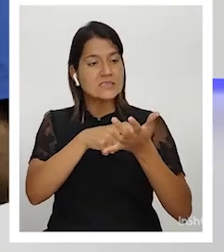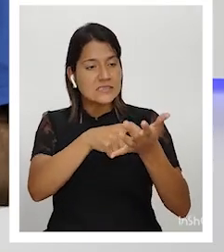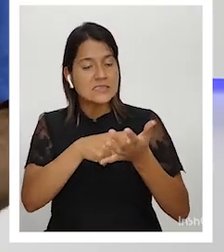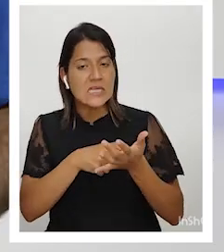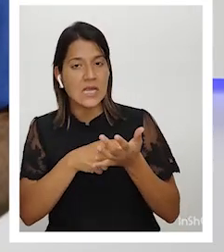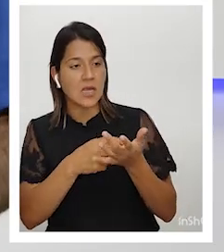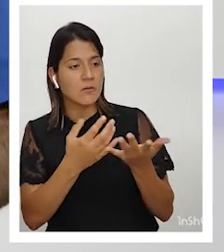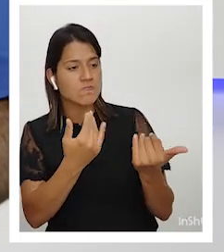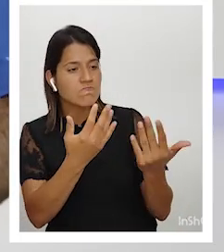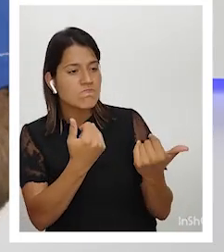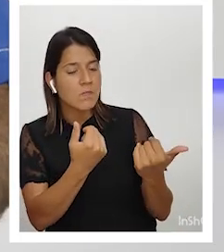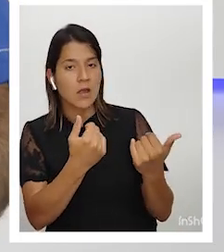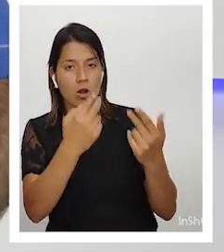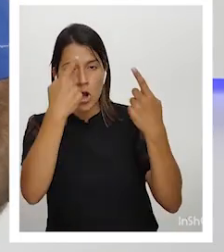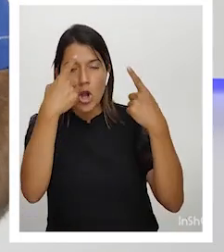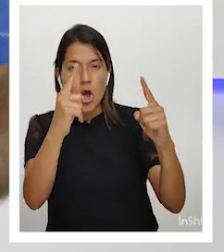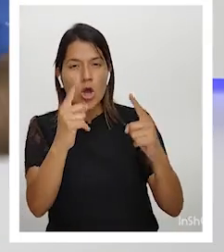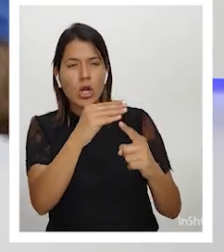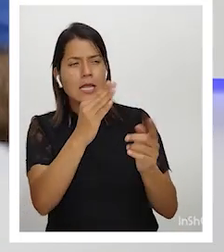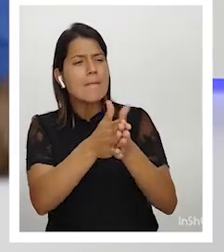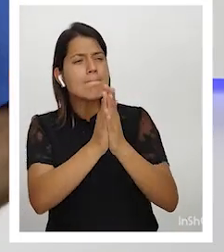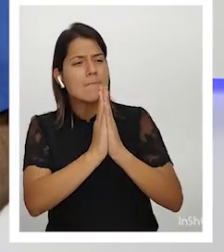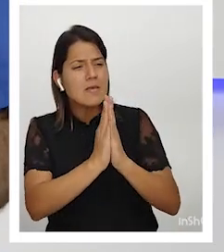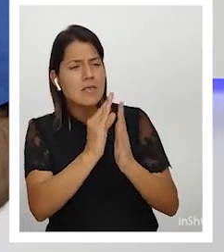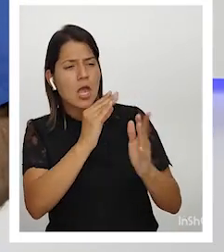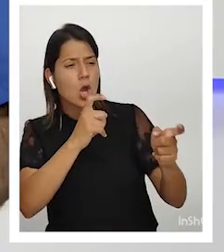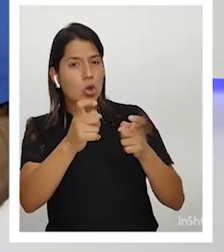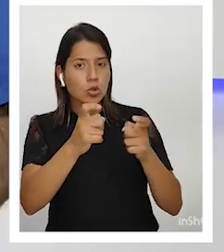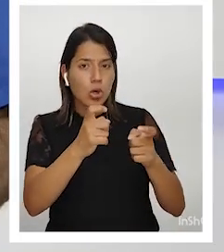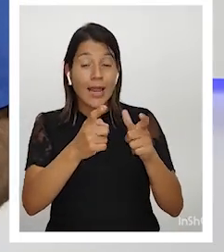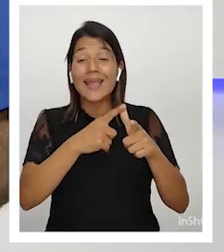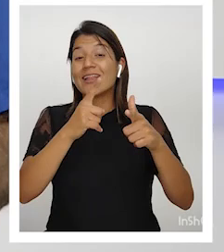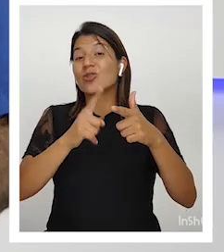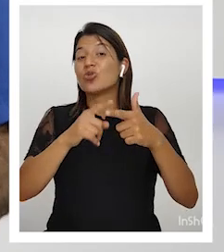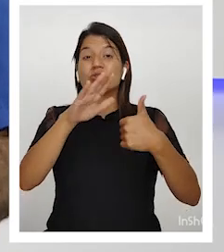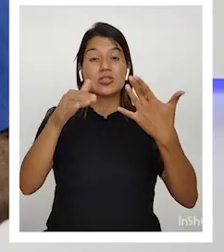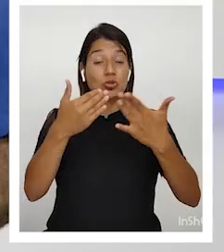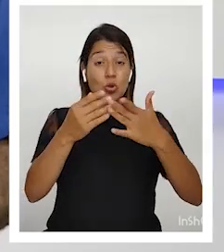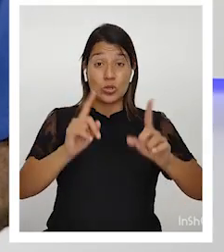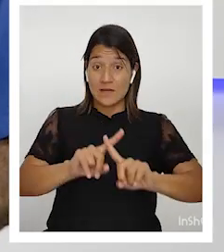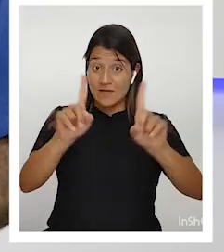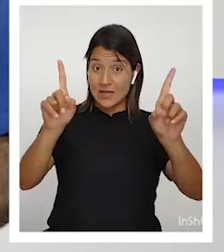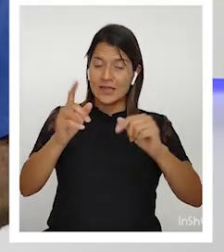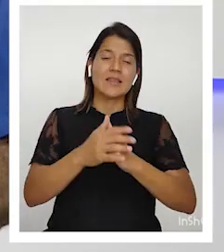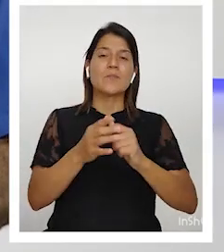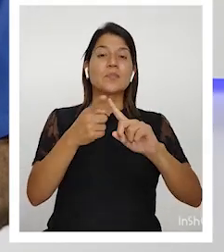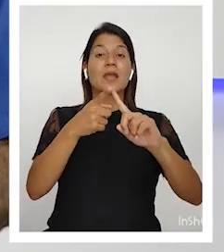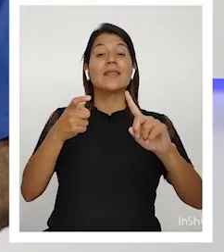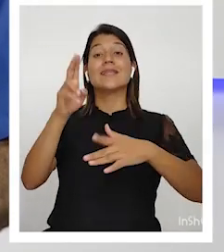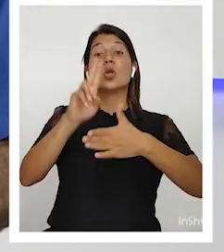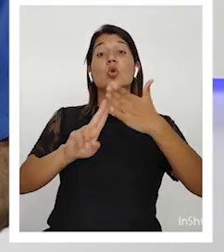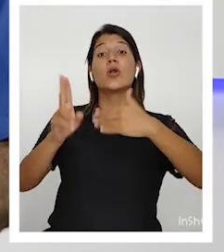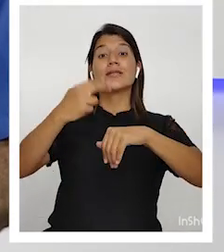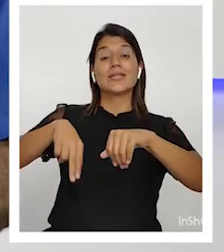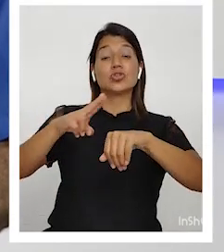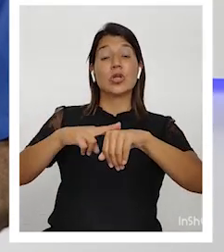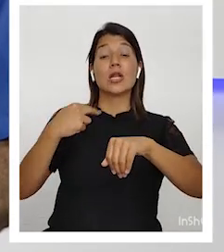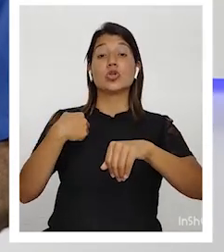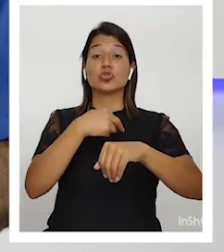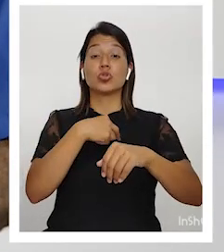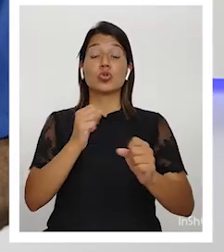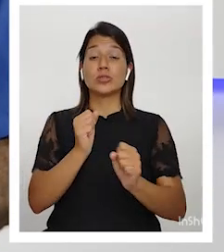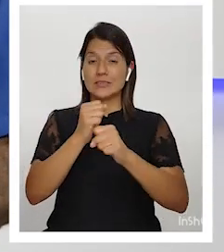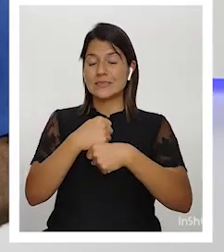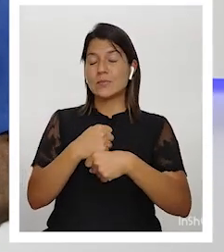y pide este controles las cosas son diferentes desde la Universidad Nacional nosotros hicimos una